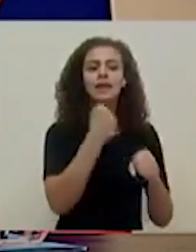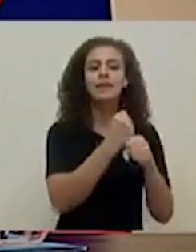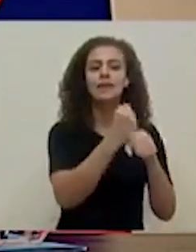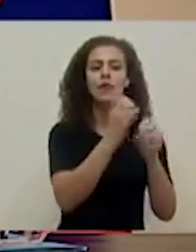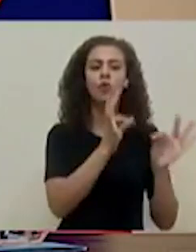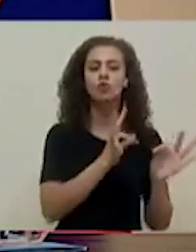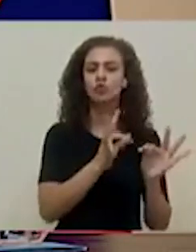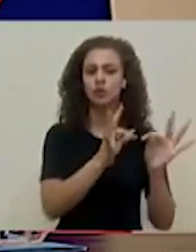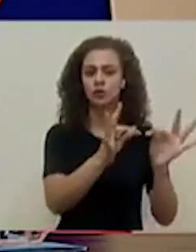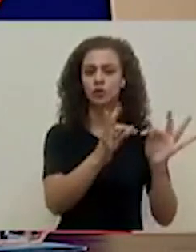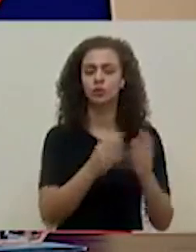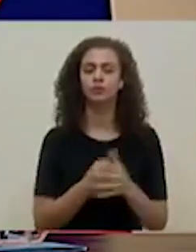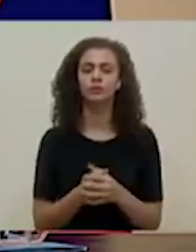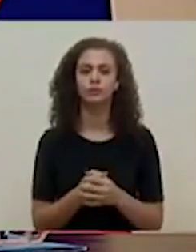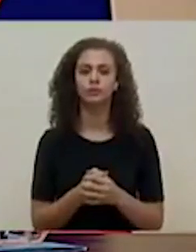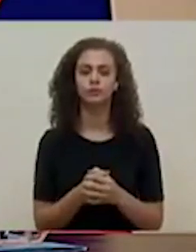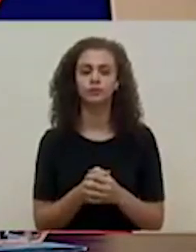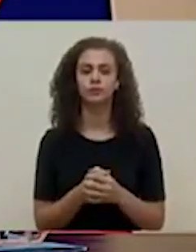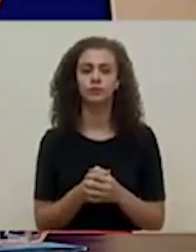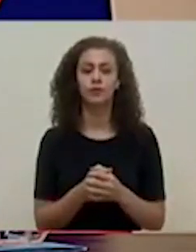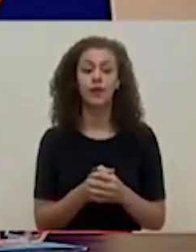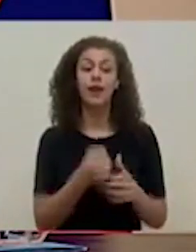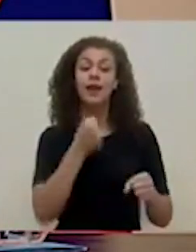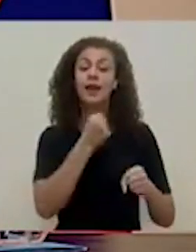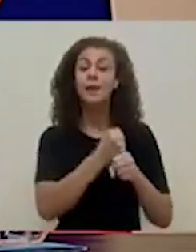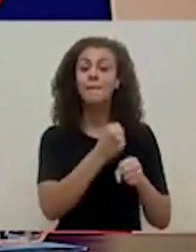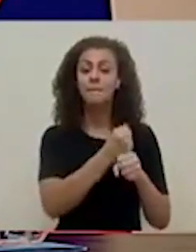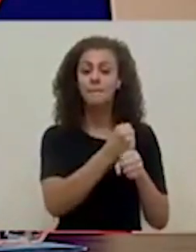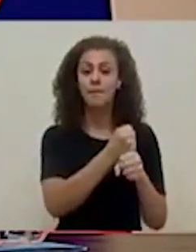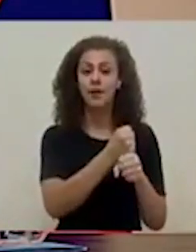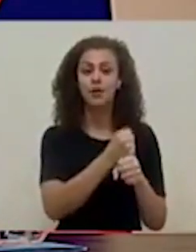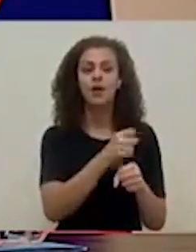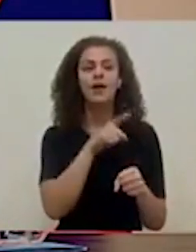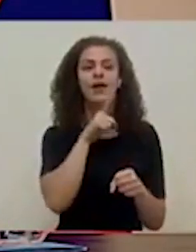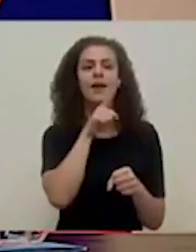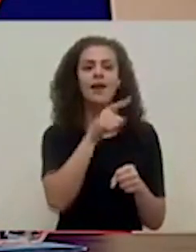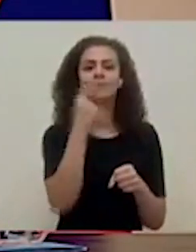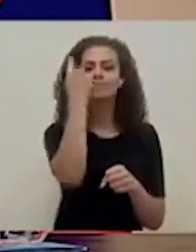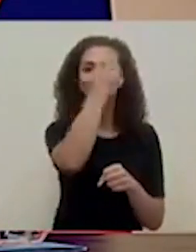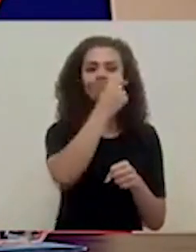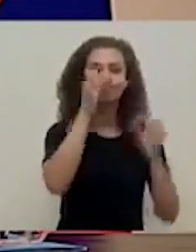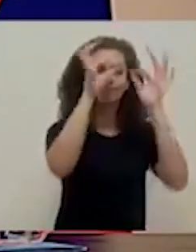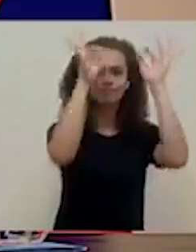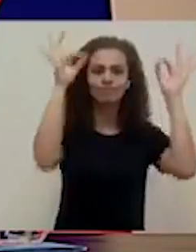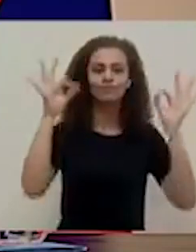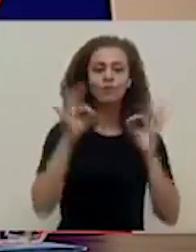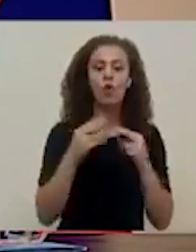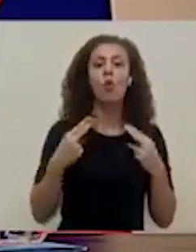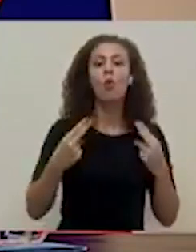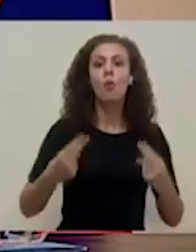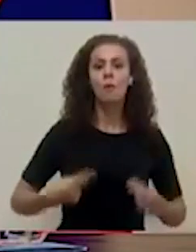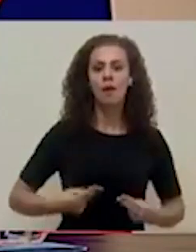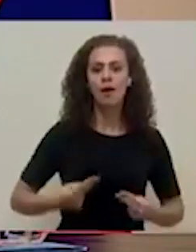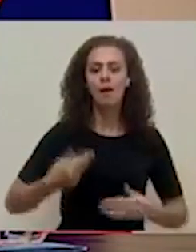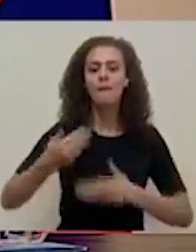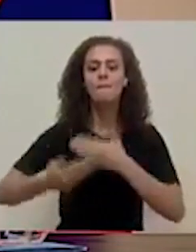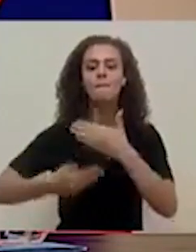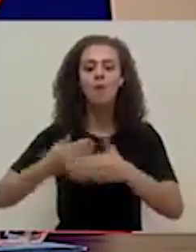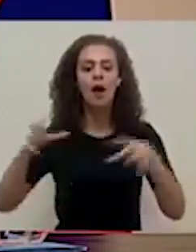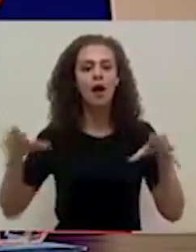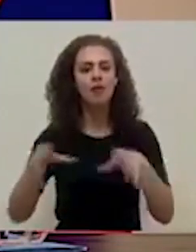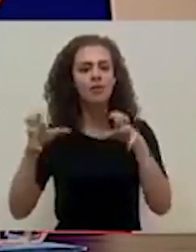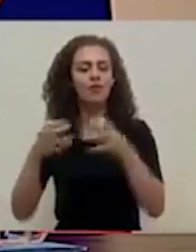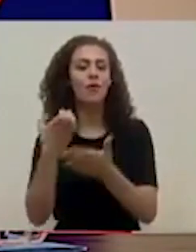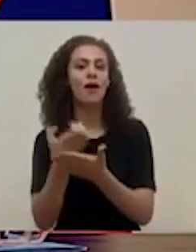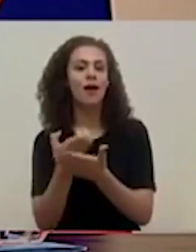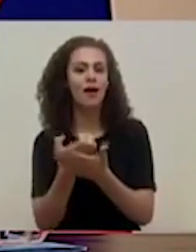turístico. El empleo es el rostro humano del proceso de reactivación económica